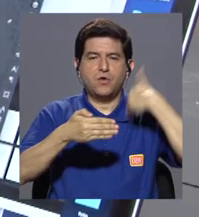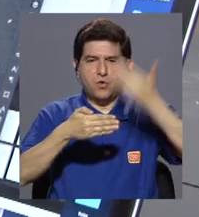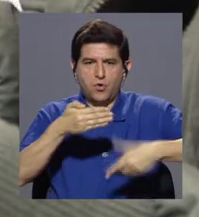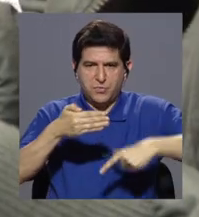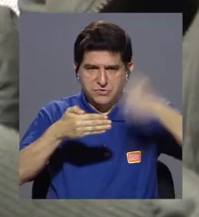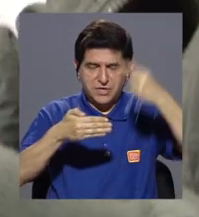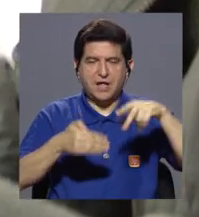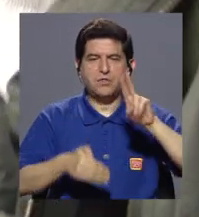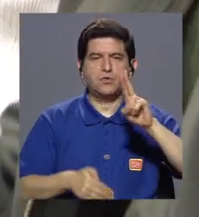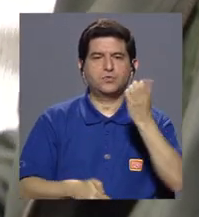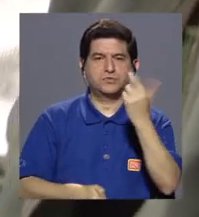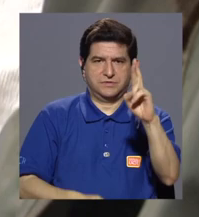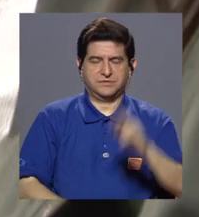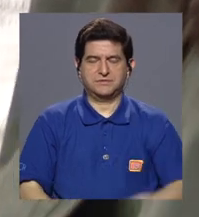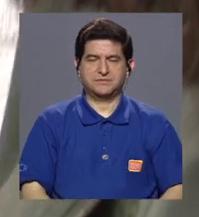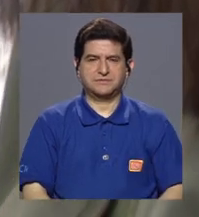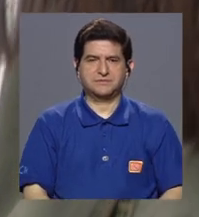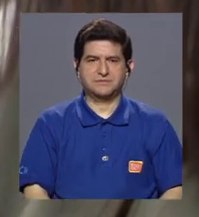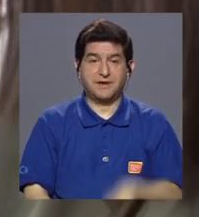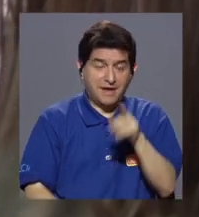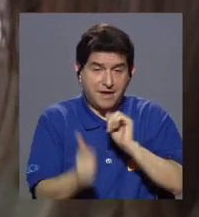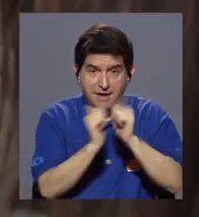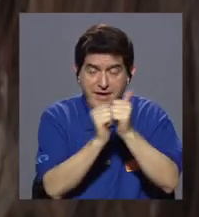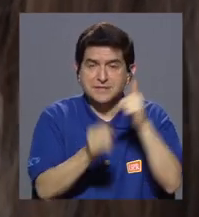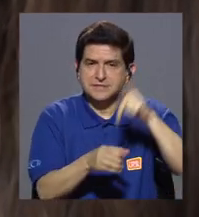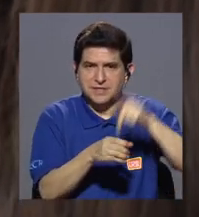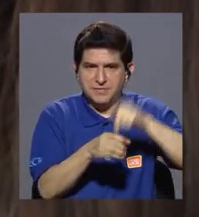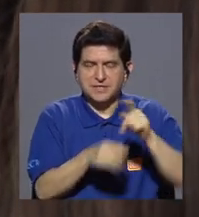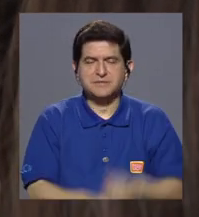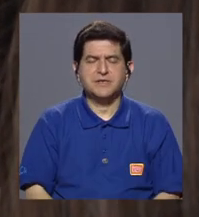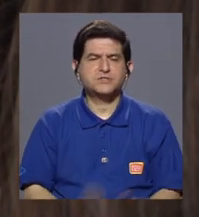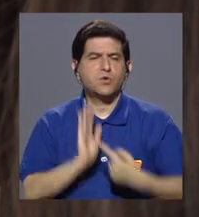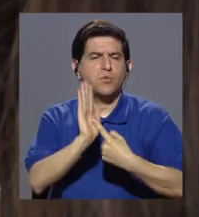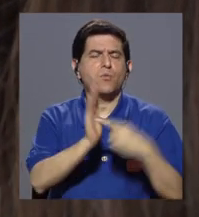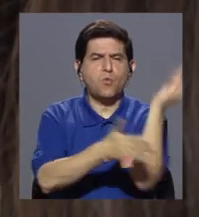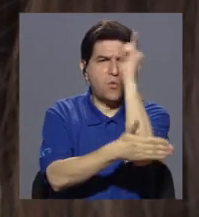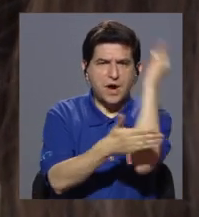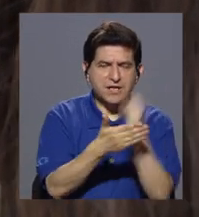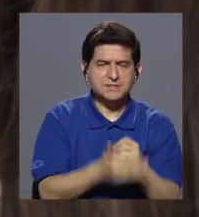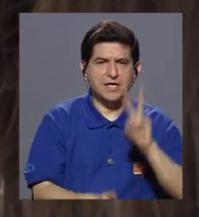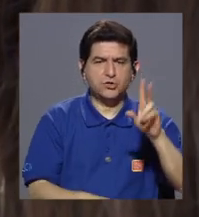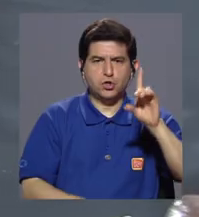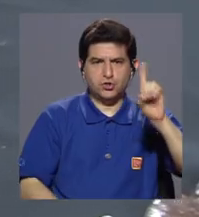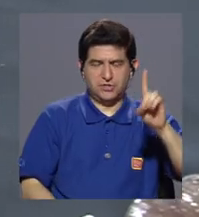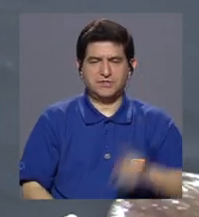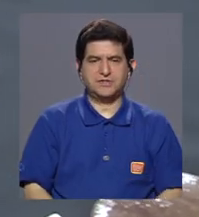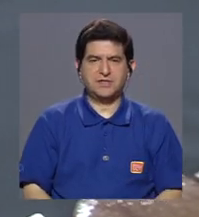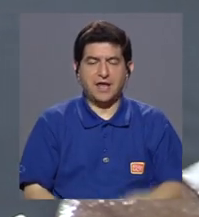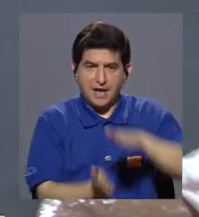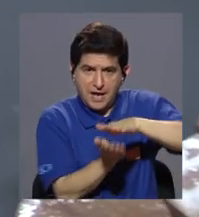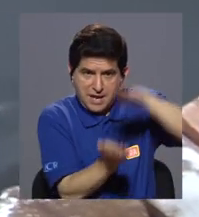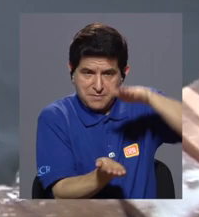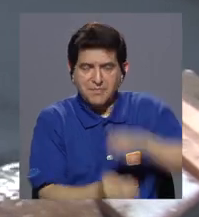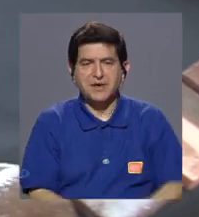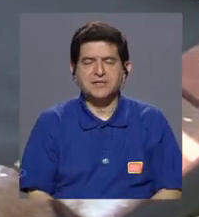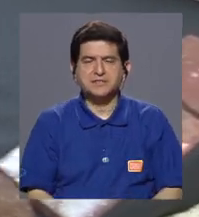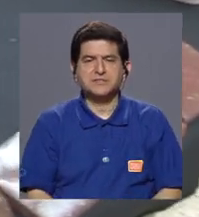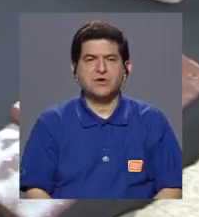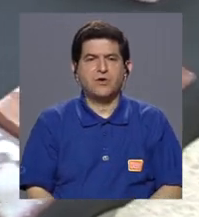posgrado de la Universidad de Costa Rica. En el certamen participan manifestaciones artísticas bidimensionales como impresión,